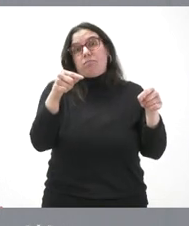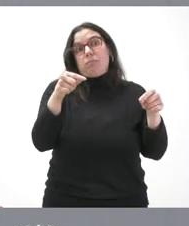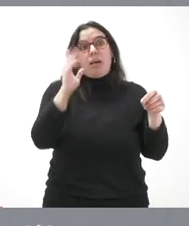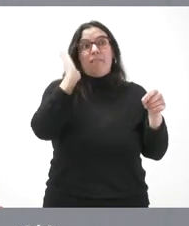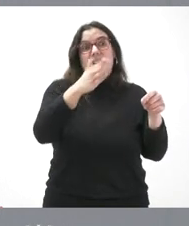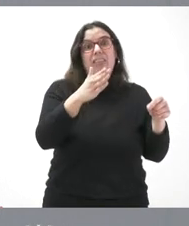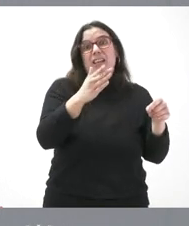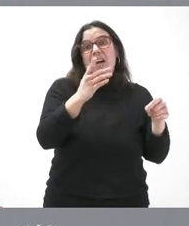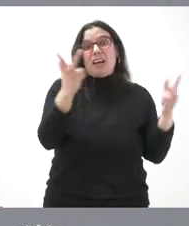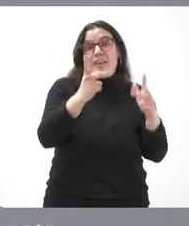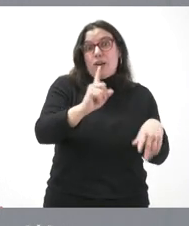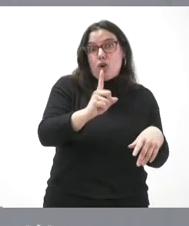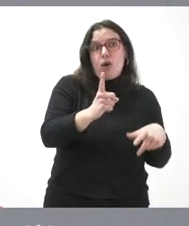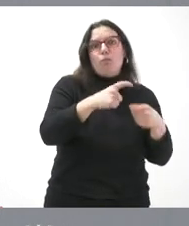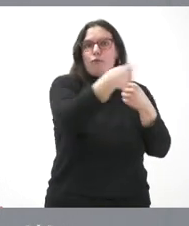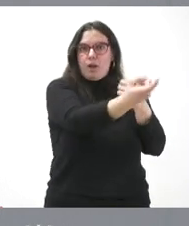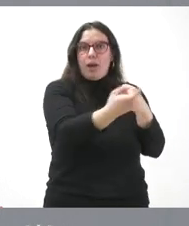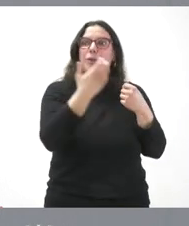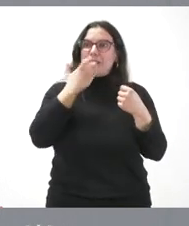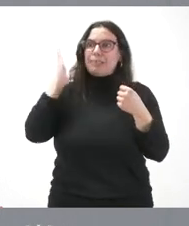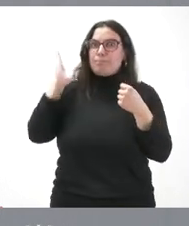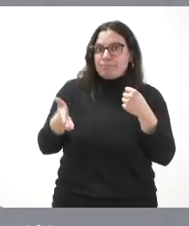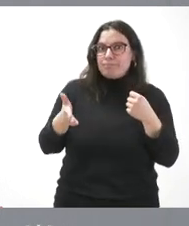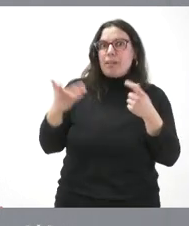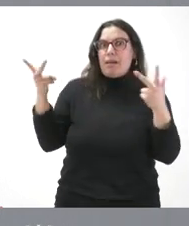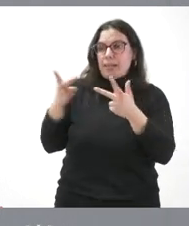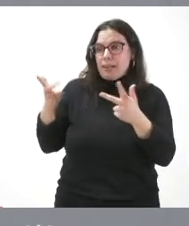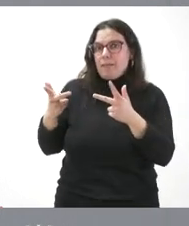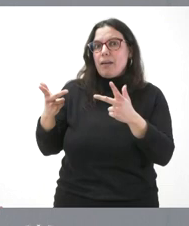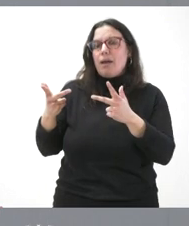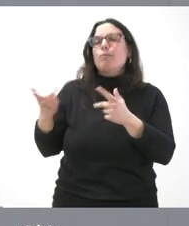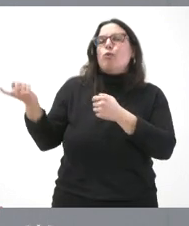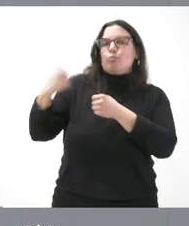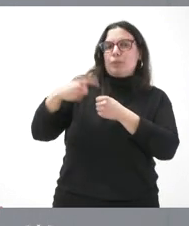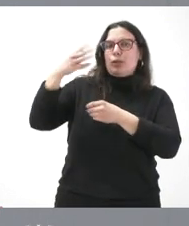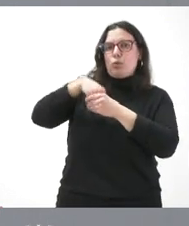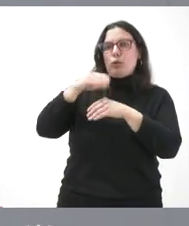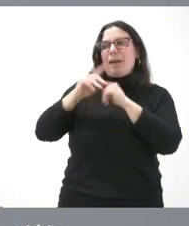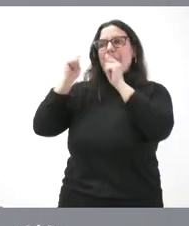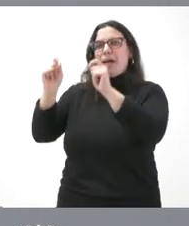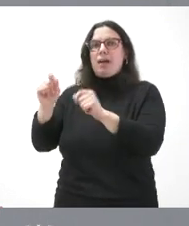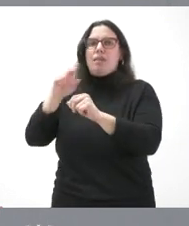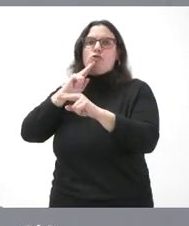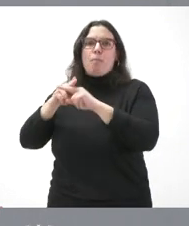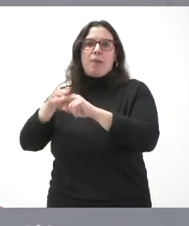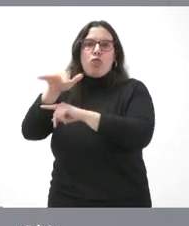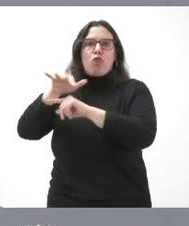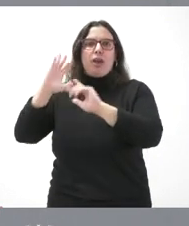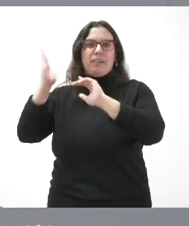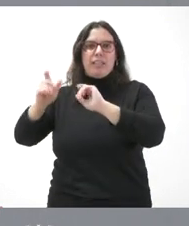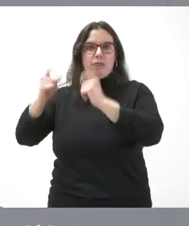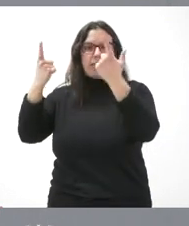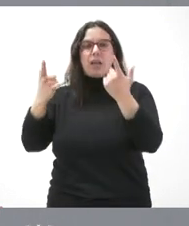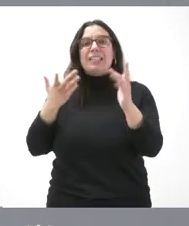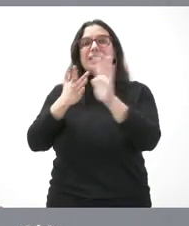justifiquen la aplicación de la norma, pero aquellas que sí tienen daños al nivel de lo que la norma prevé las hemos incluido. Pero eso no va ni en contra de